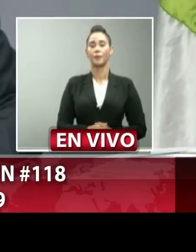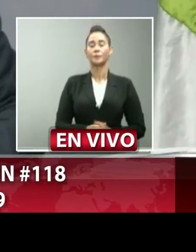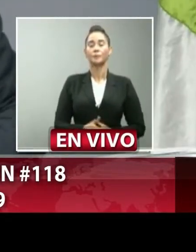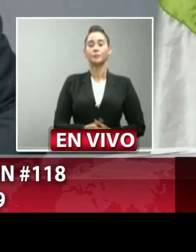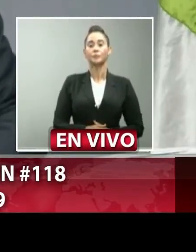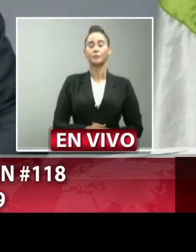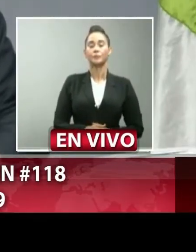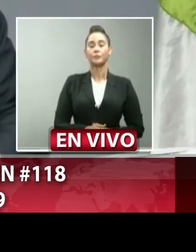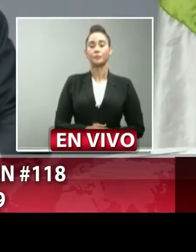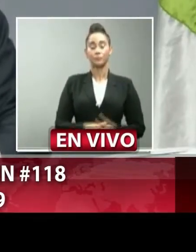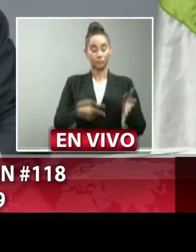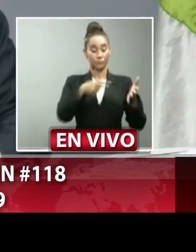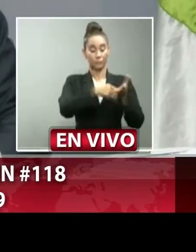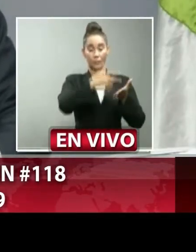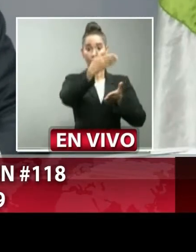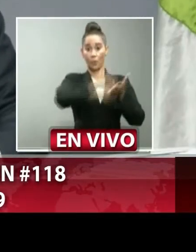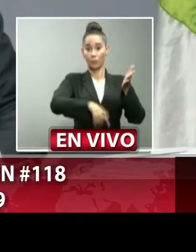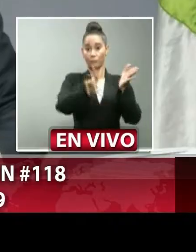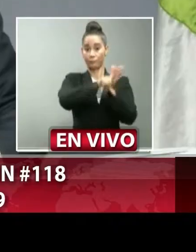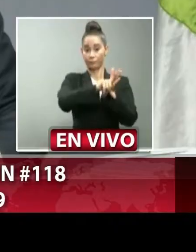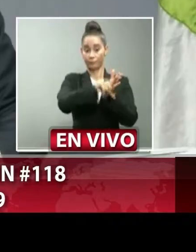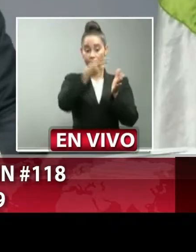con esta resolución